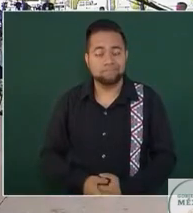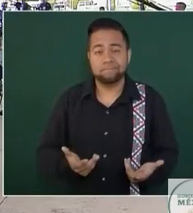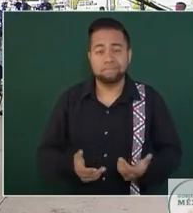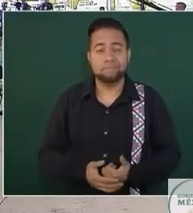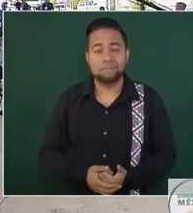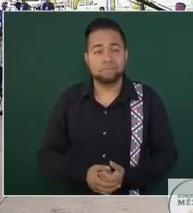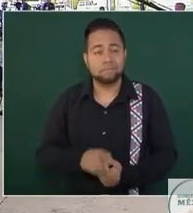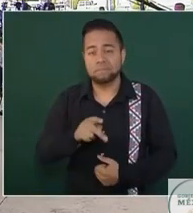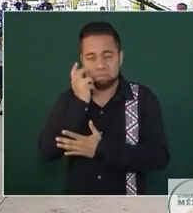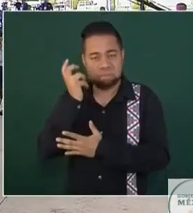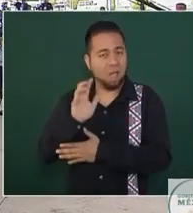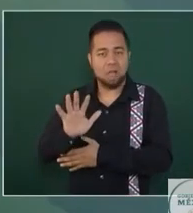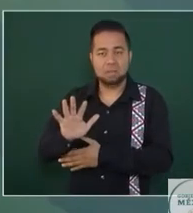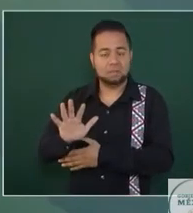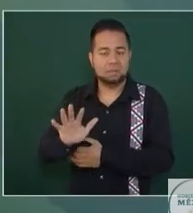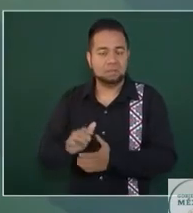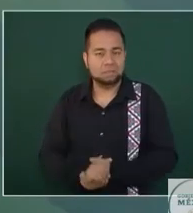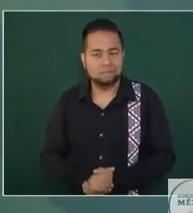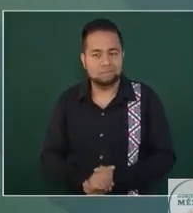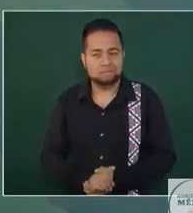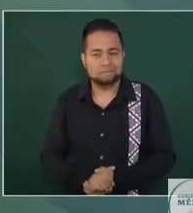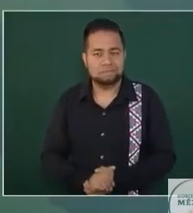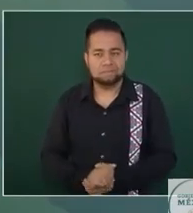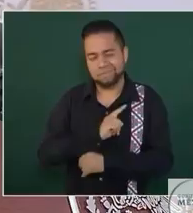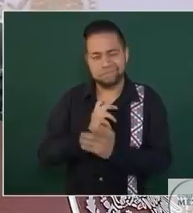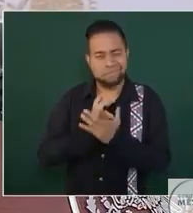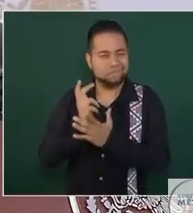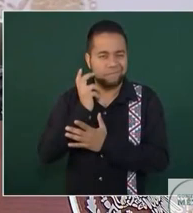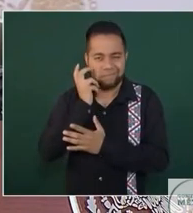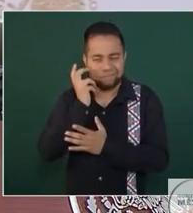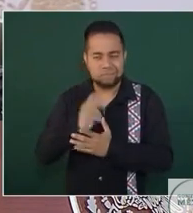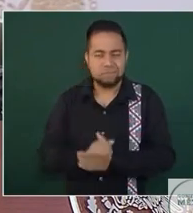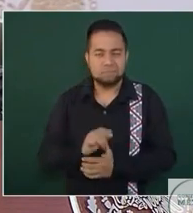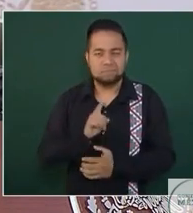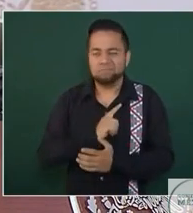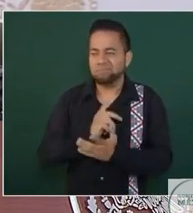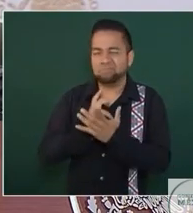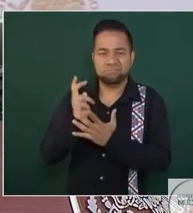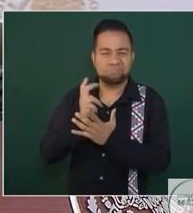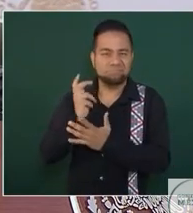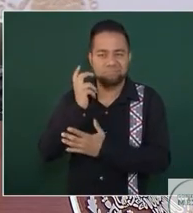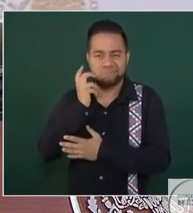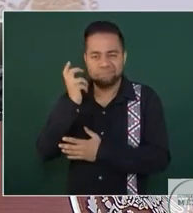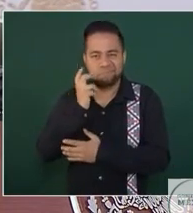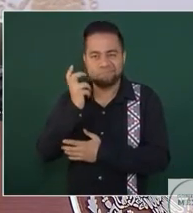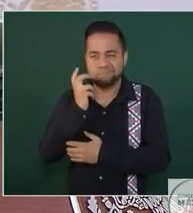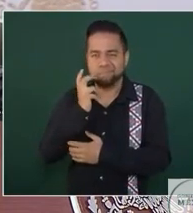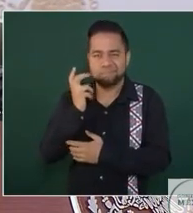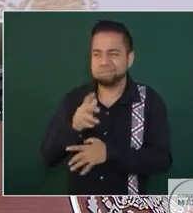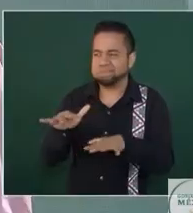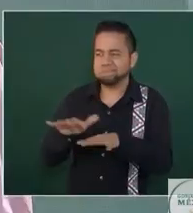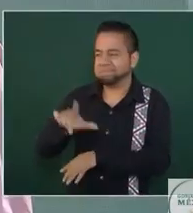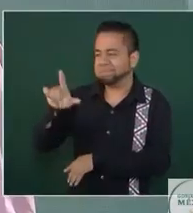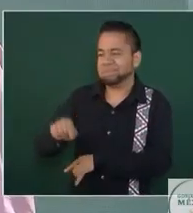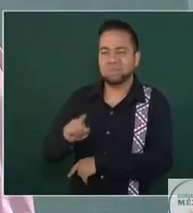Pura publicidad, ni siquiera se puede decir propaganda, pura publicidad corriente y